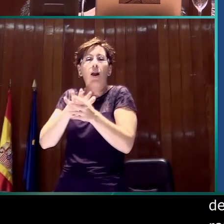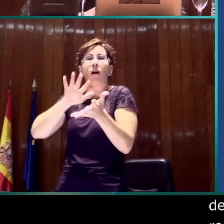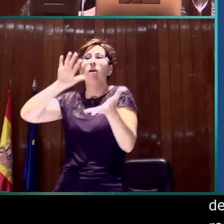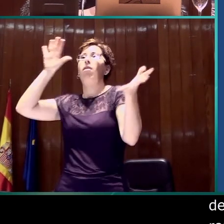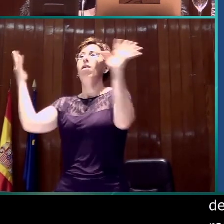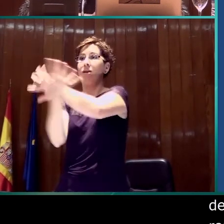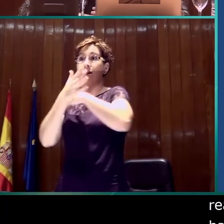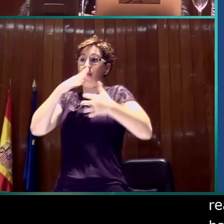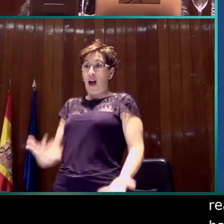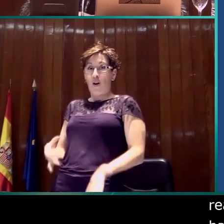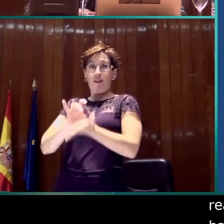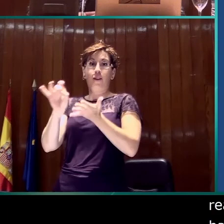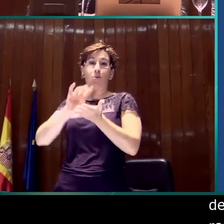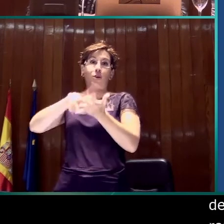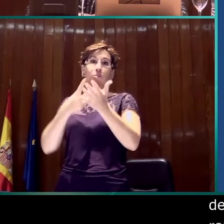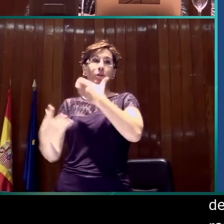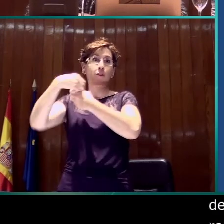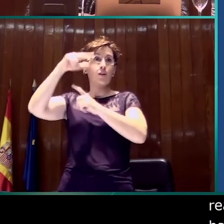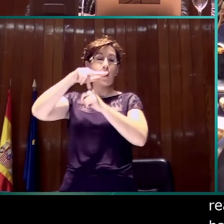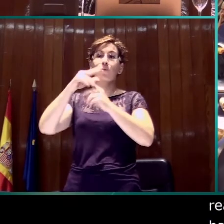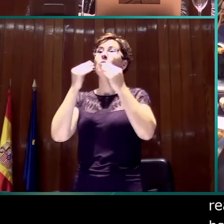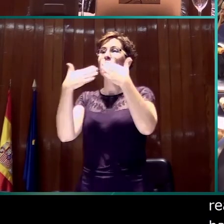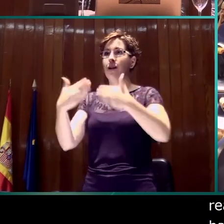del actual servicio de interpretación. Muchas gracias.